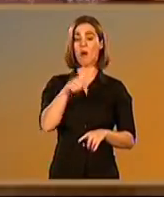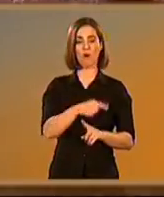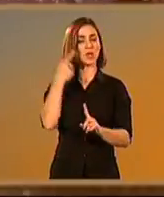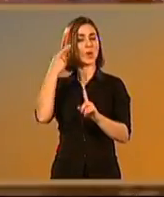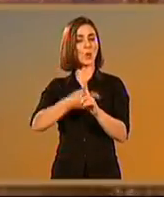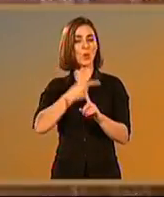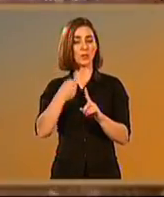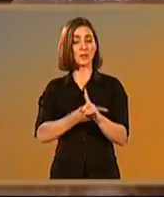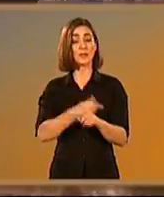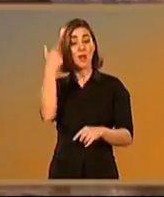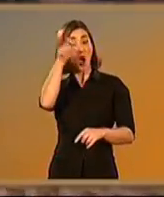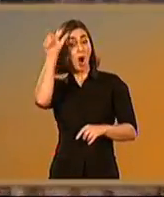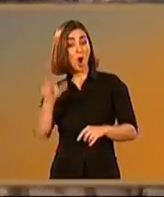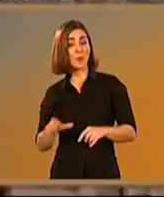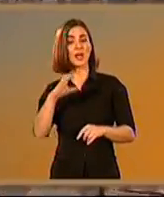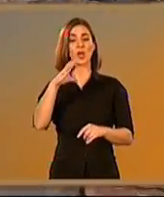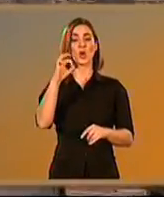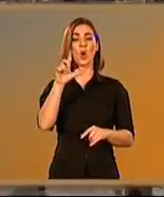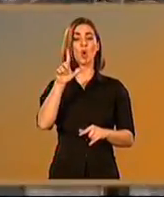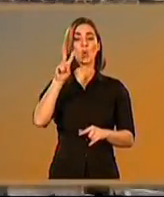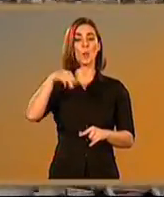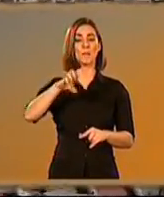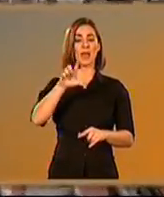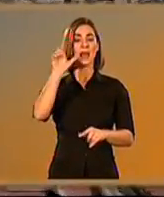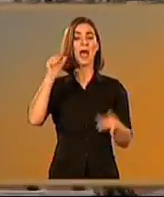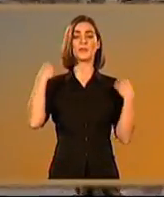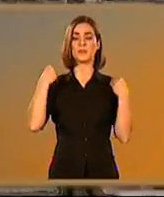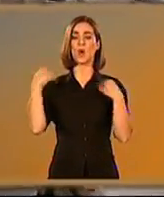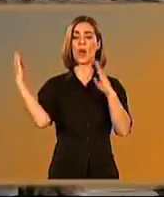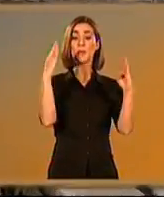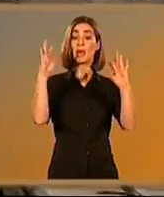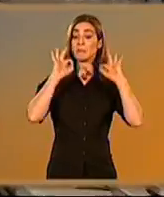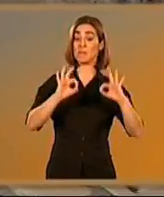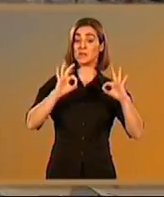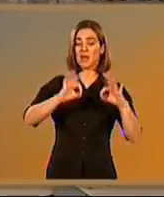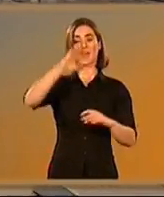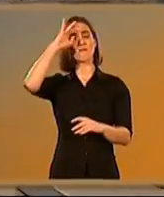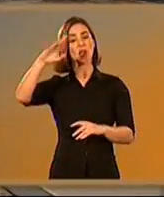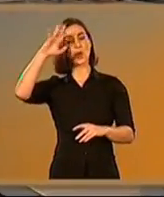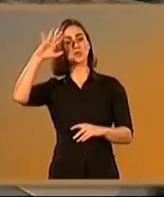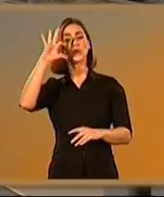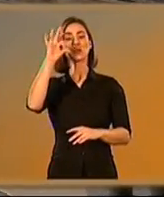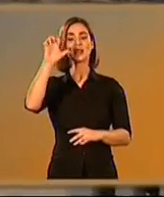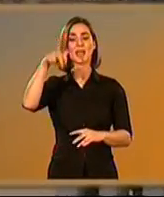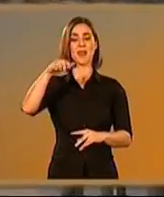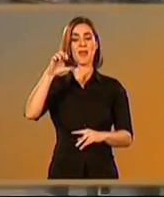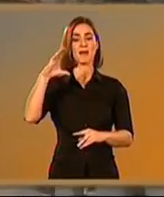conocimiento de la agricultura, cuyo tratado de res rústica sigue siendo de total vigencia en la actualidad.